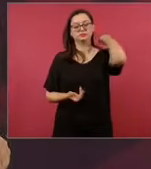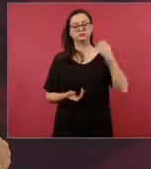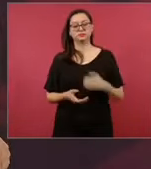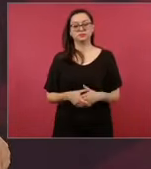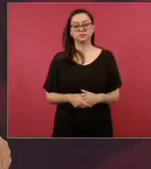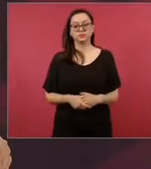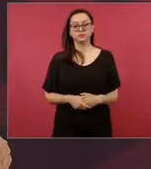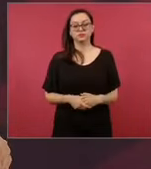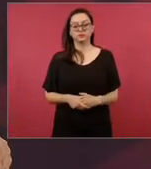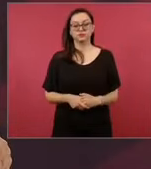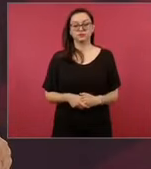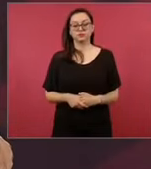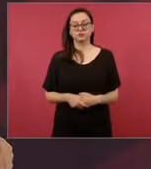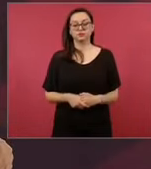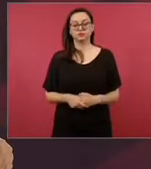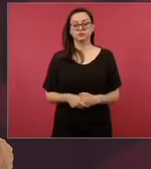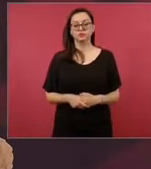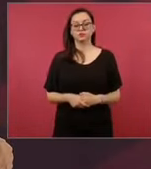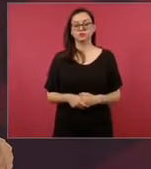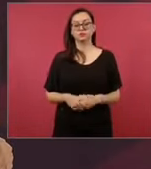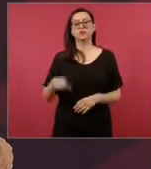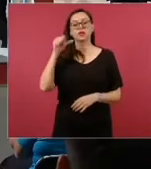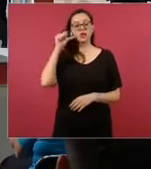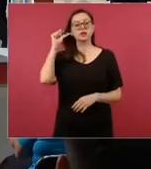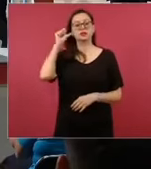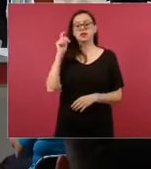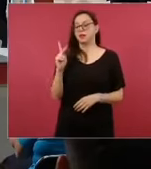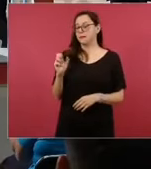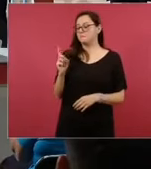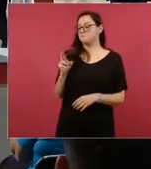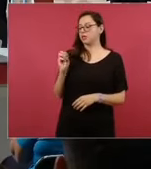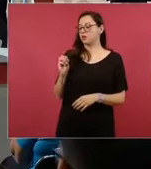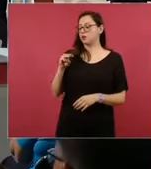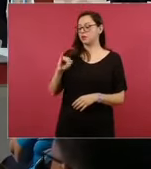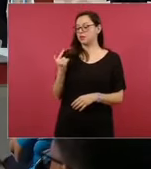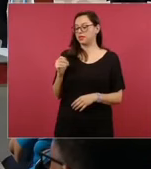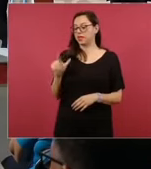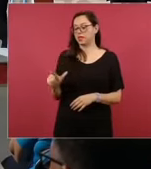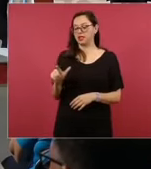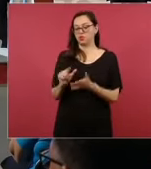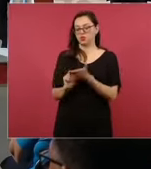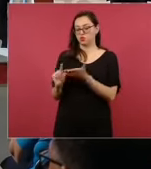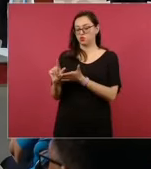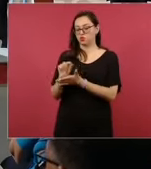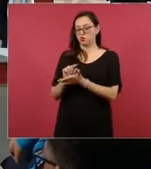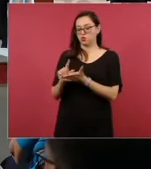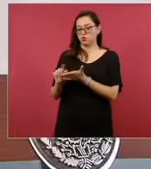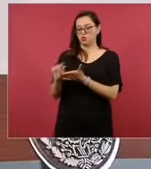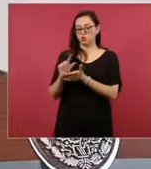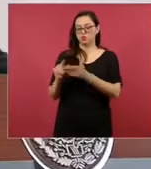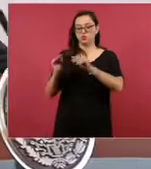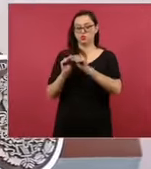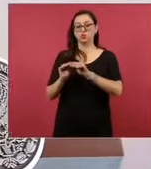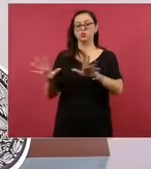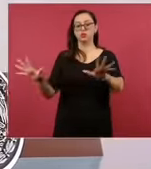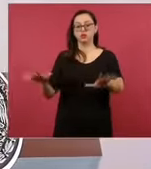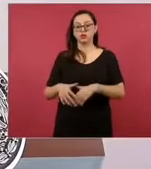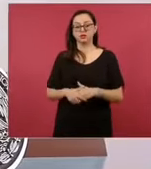Ayer veía yo un Twitter de Pedro Miguel, aquí abro un paréntesis,